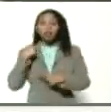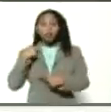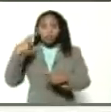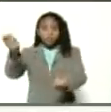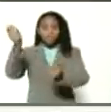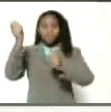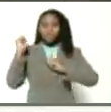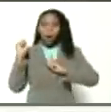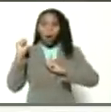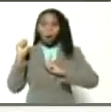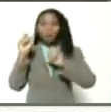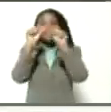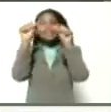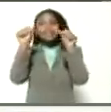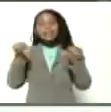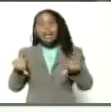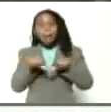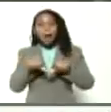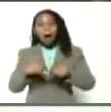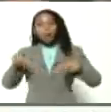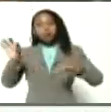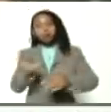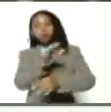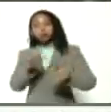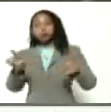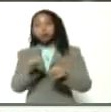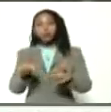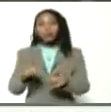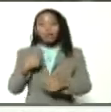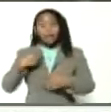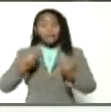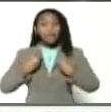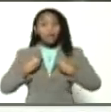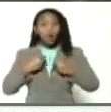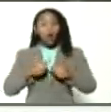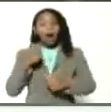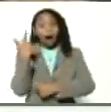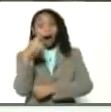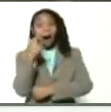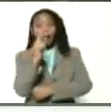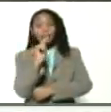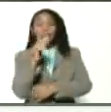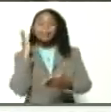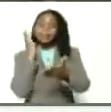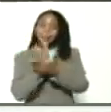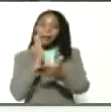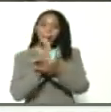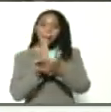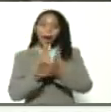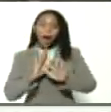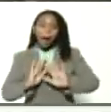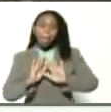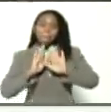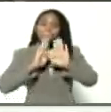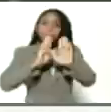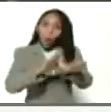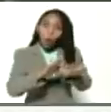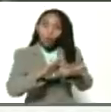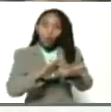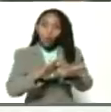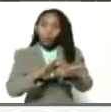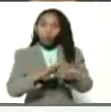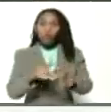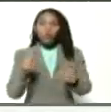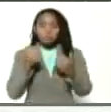el sistema de orquesta, está vivo y contará siempre con nuestro apoyo,